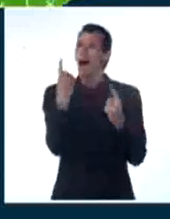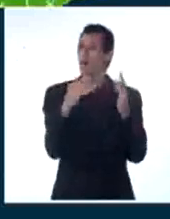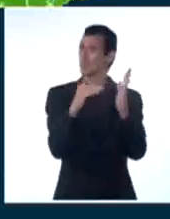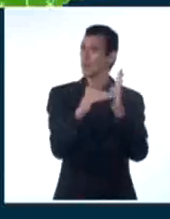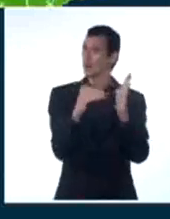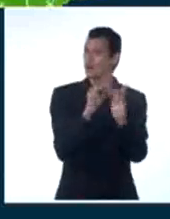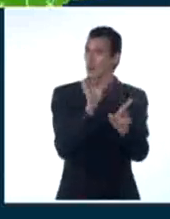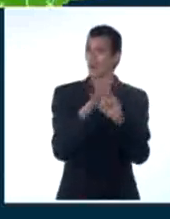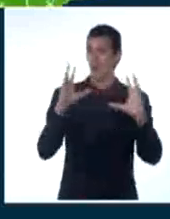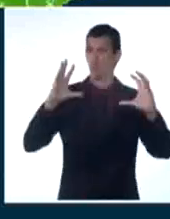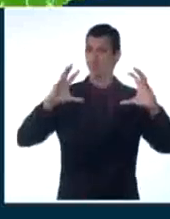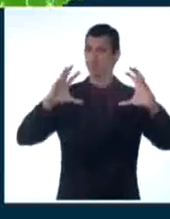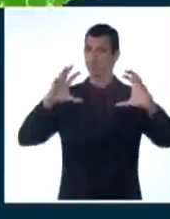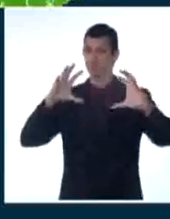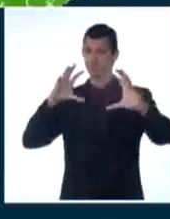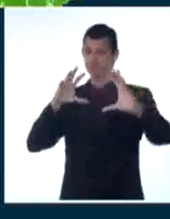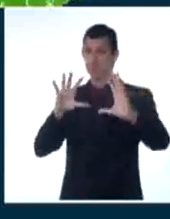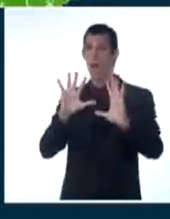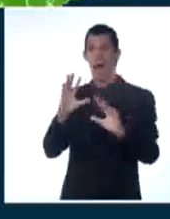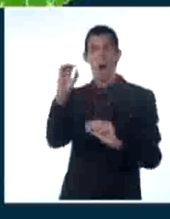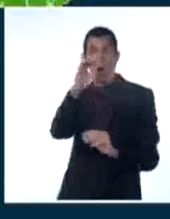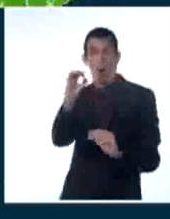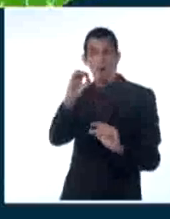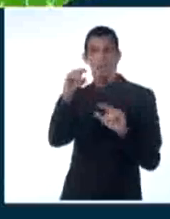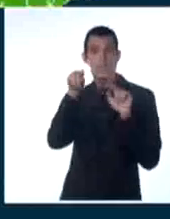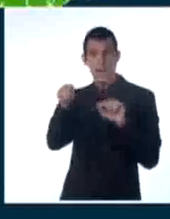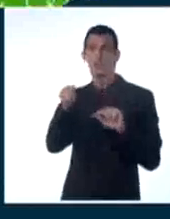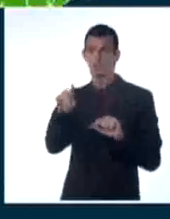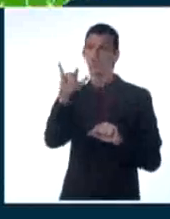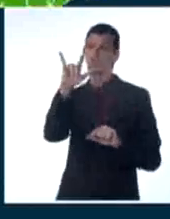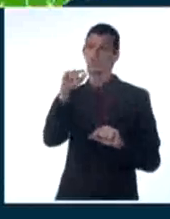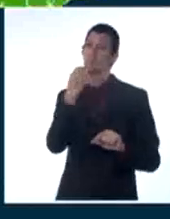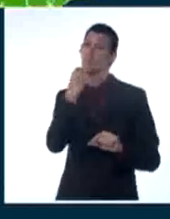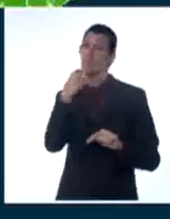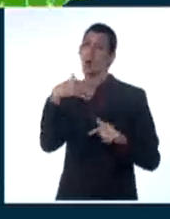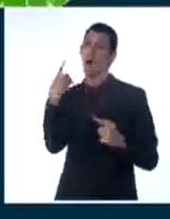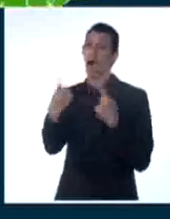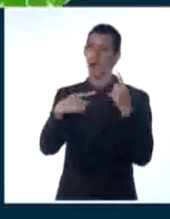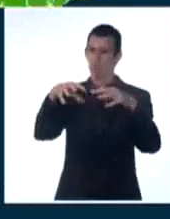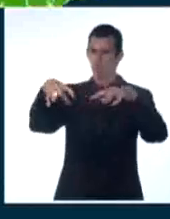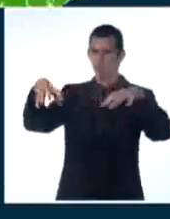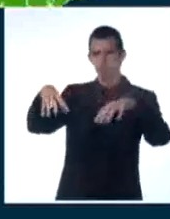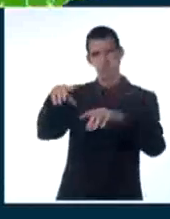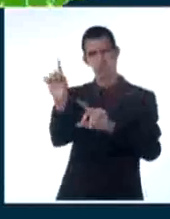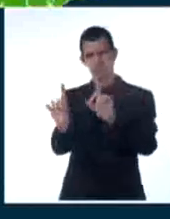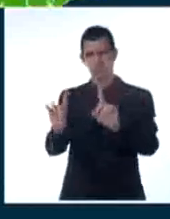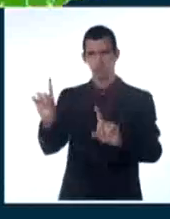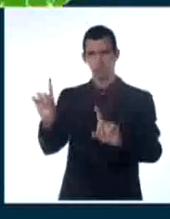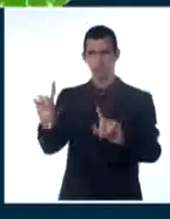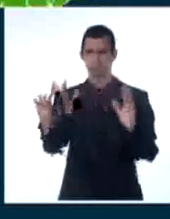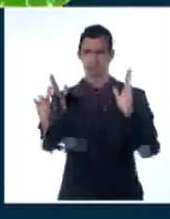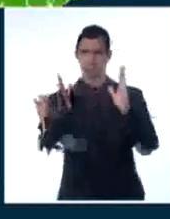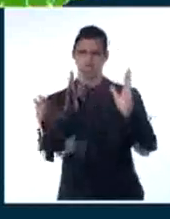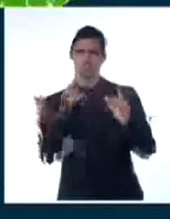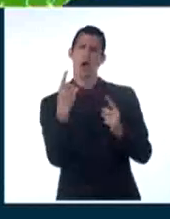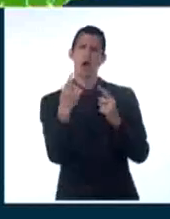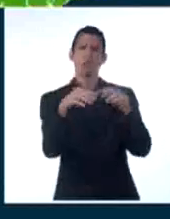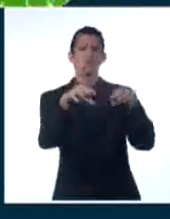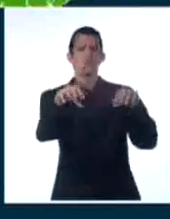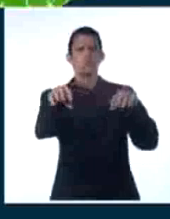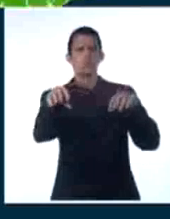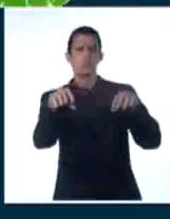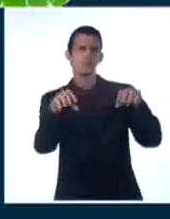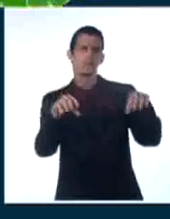y el sur de la parte oriental donde tendremos aislados chubascos y tormentas eléctricas que para el resto del país, pues ocurrirán, pero serán mucho más escasas estas